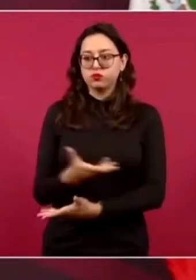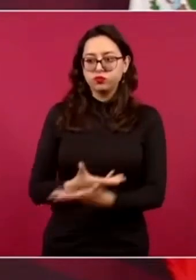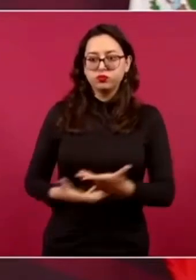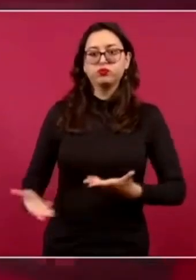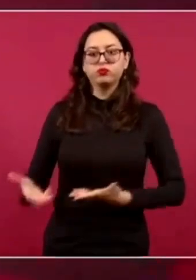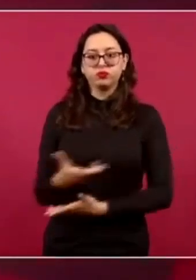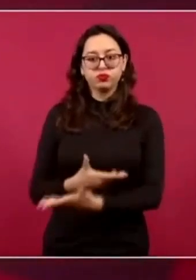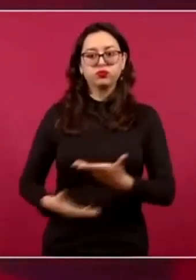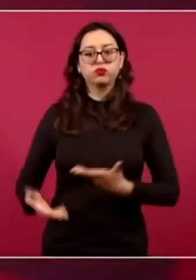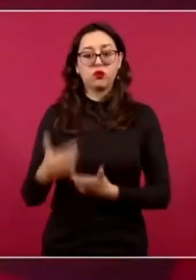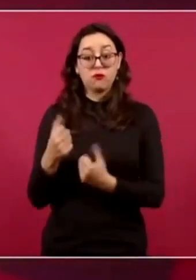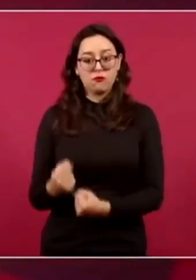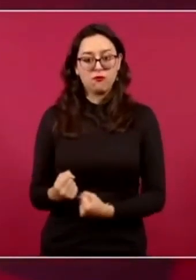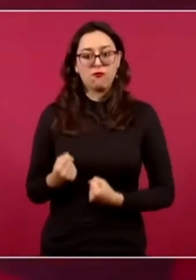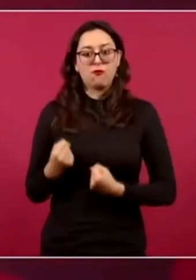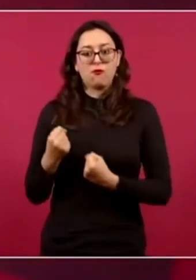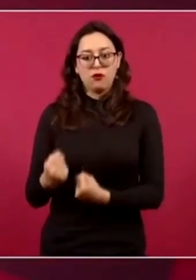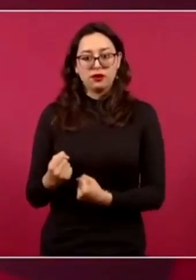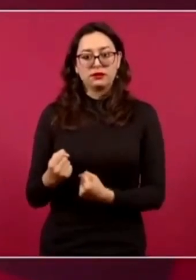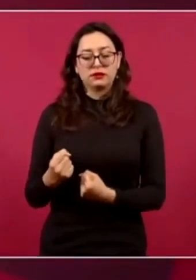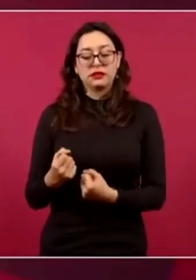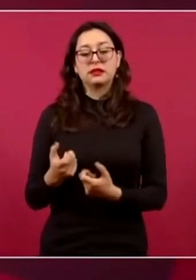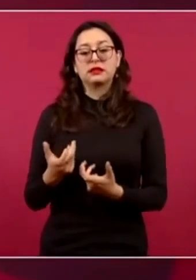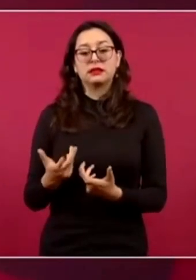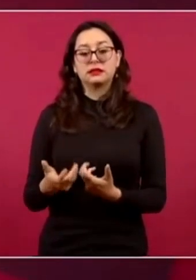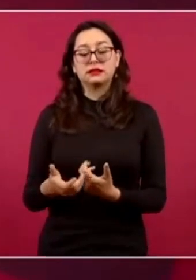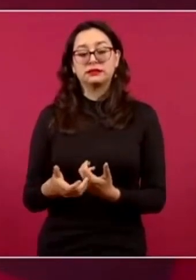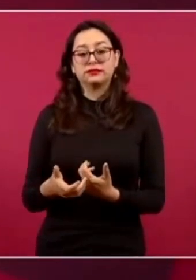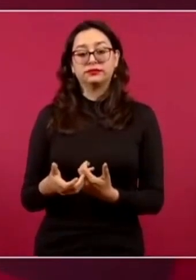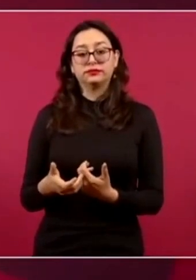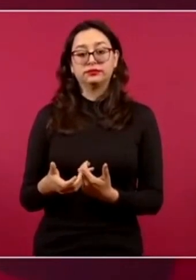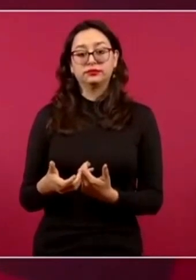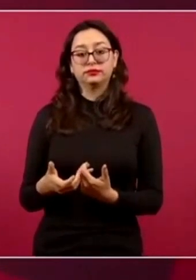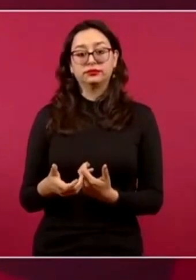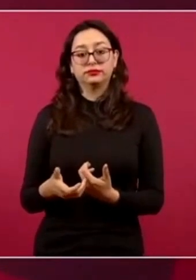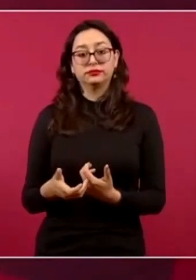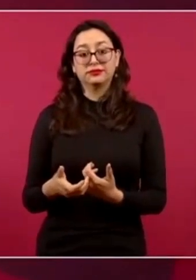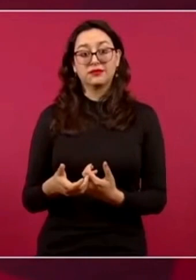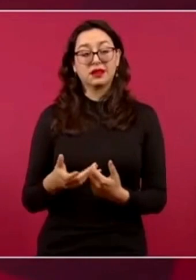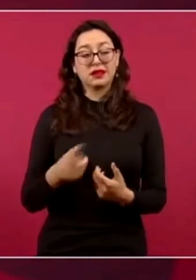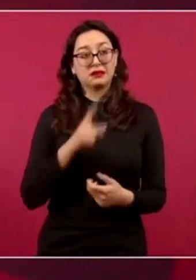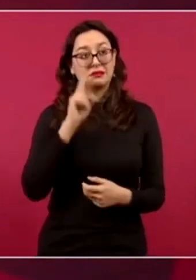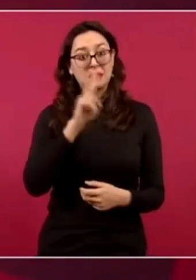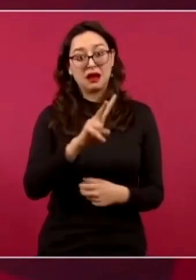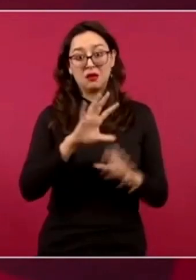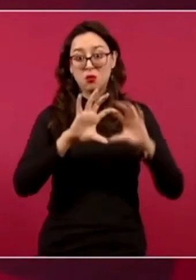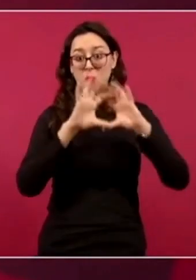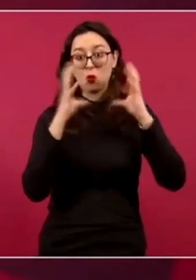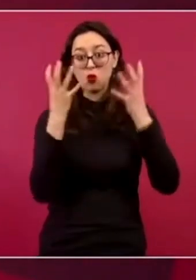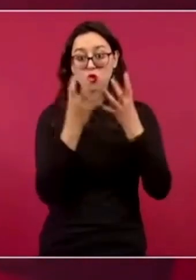fenómeno migrato inflacionario